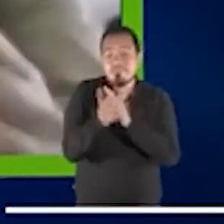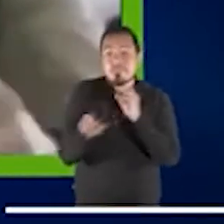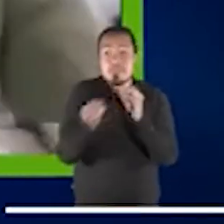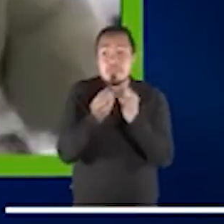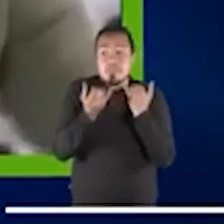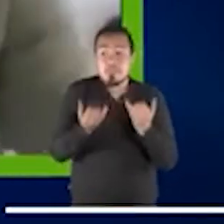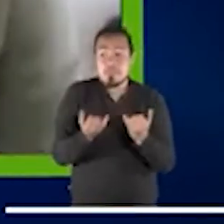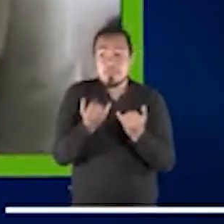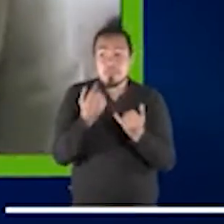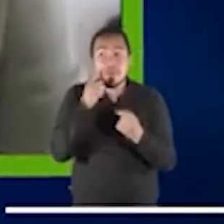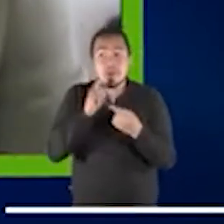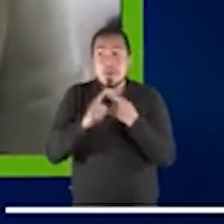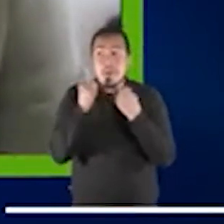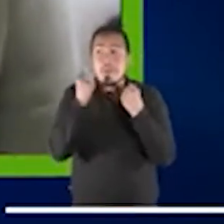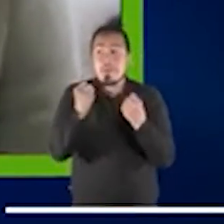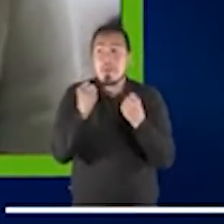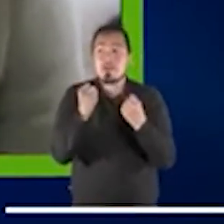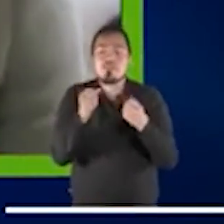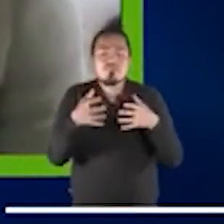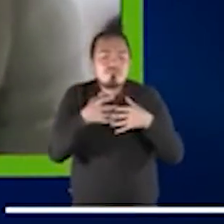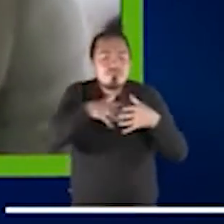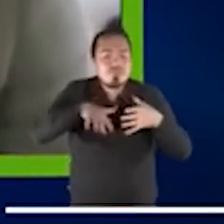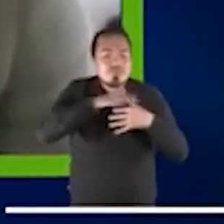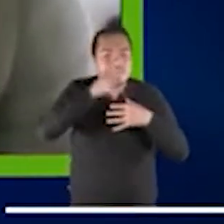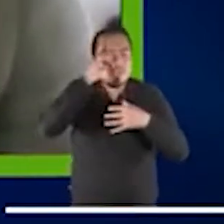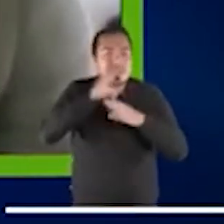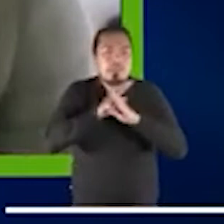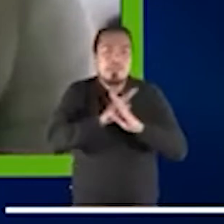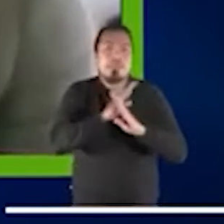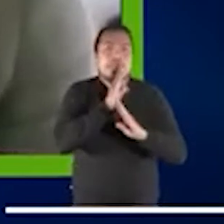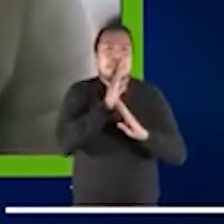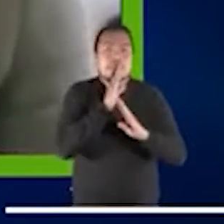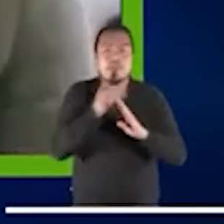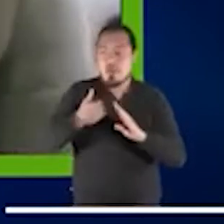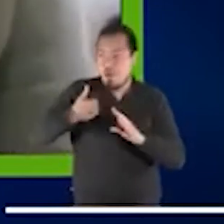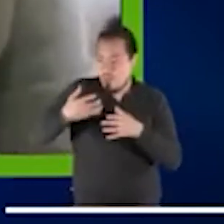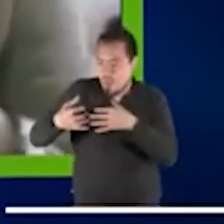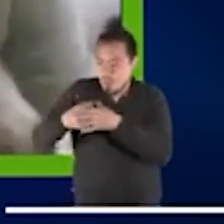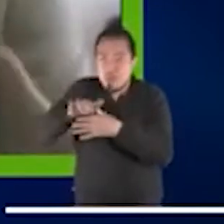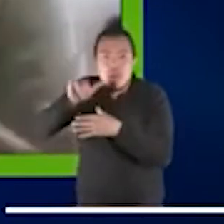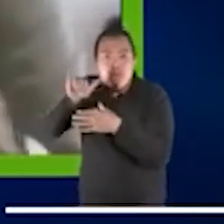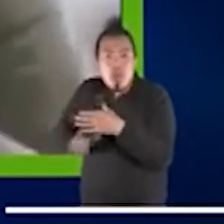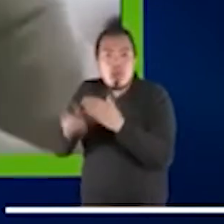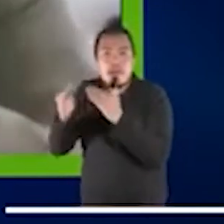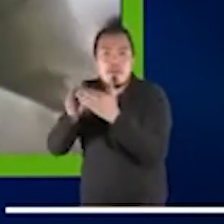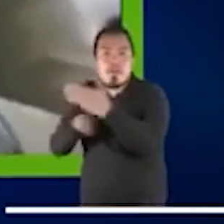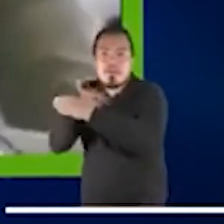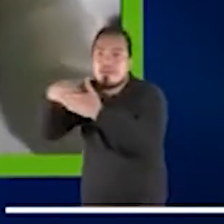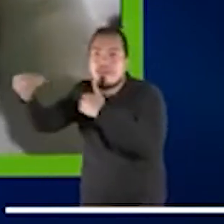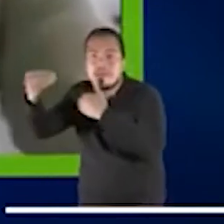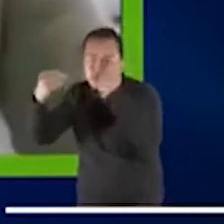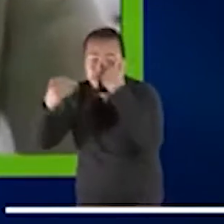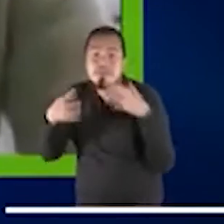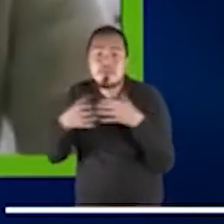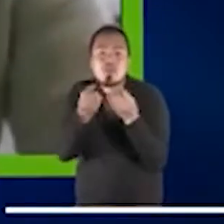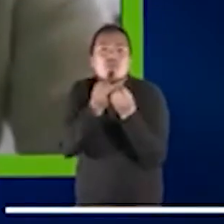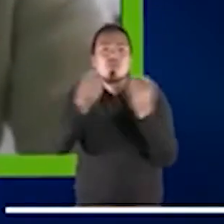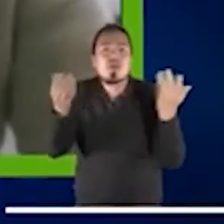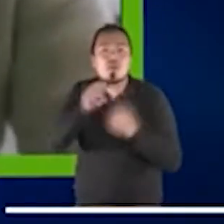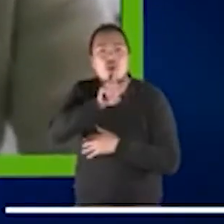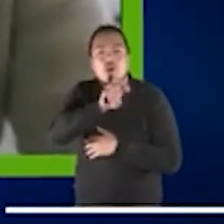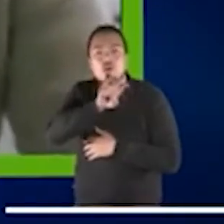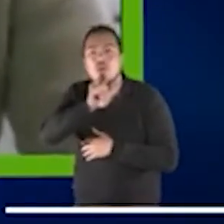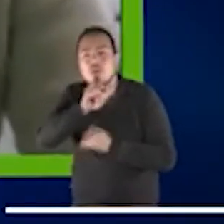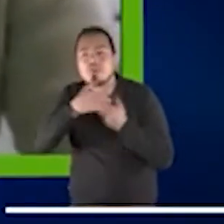incidido en la intervención con esos niños y adolescentes privados de libertad. Por tanto, creo que ya ocho o nueve meses después, creo que